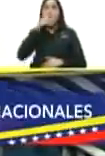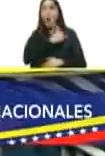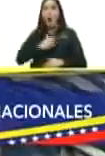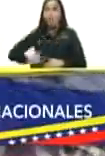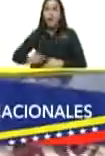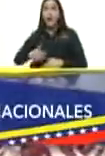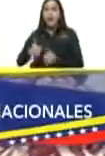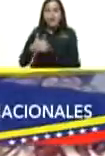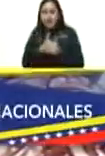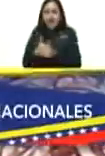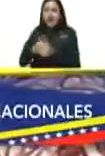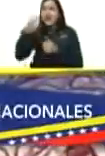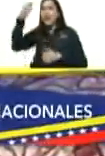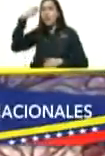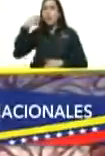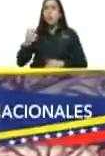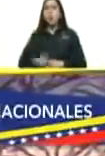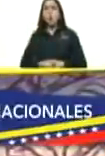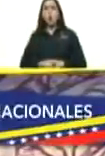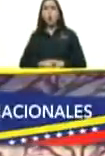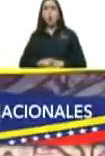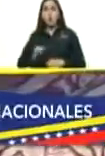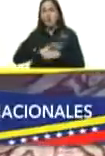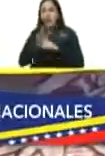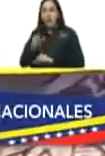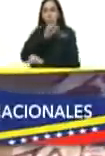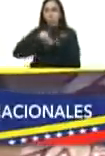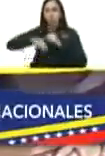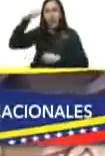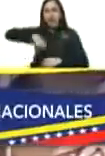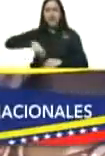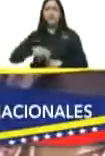pastilla que viene a salvar vidas del coronavirus en Venezuela